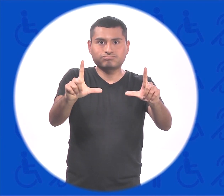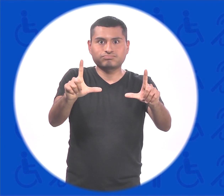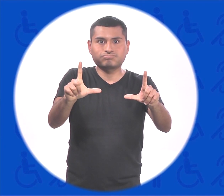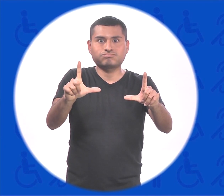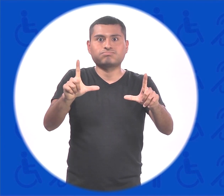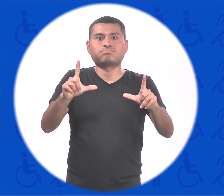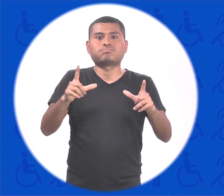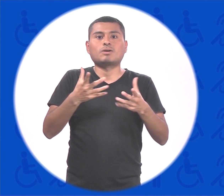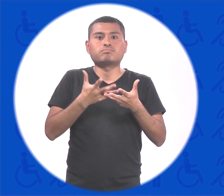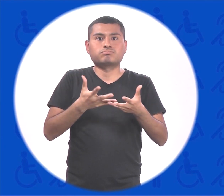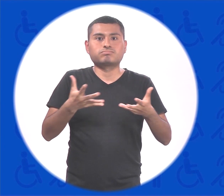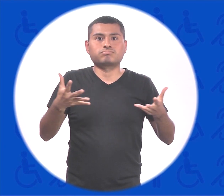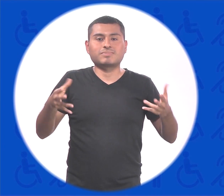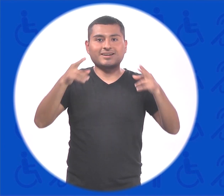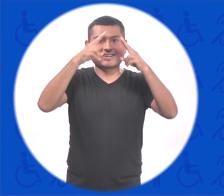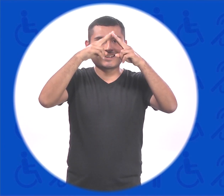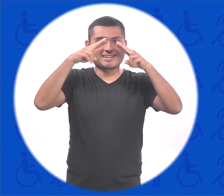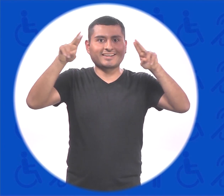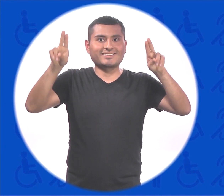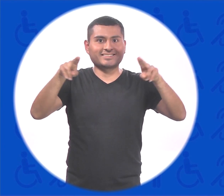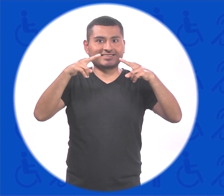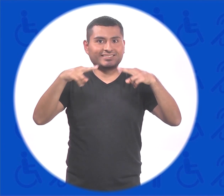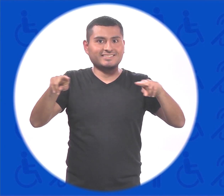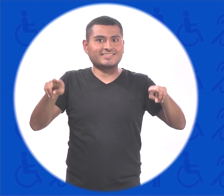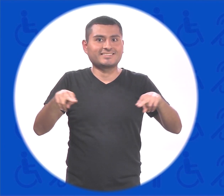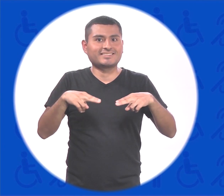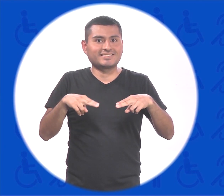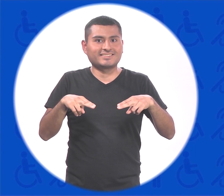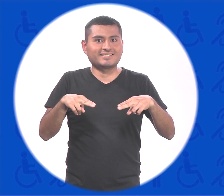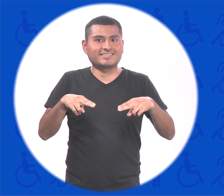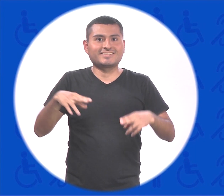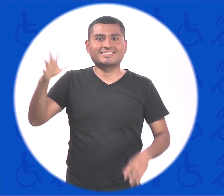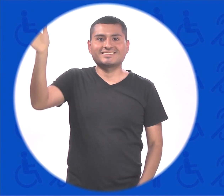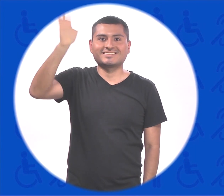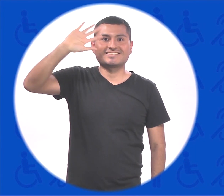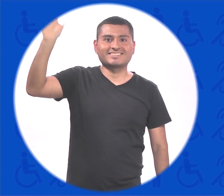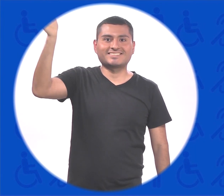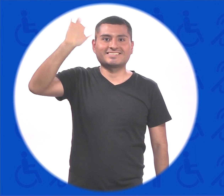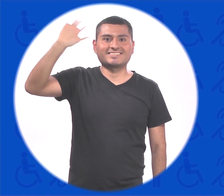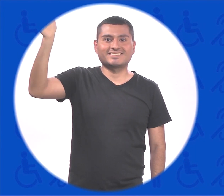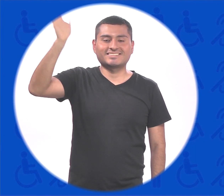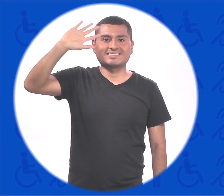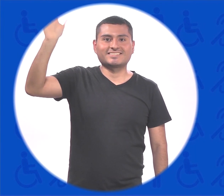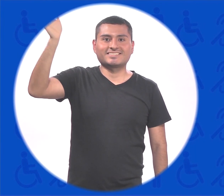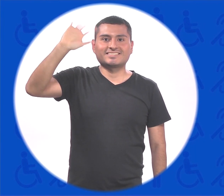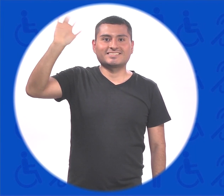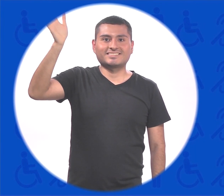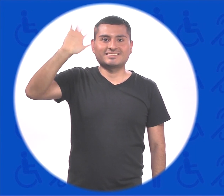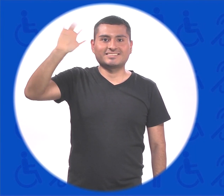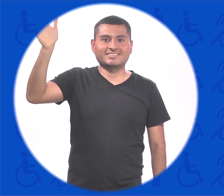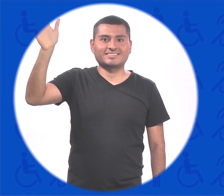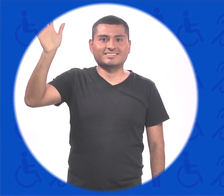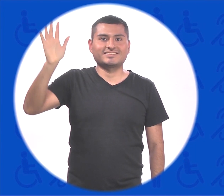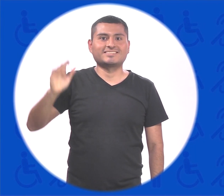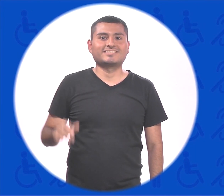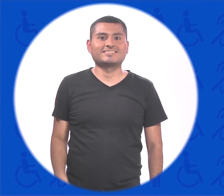semana Aprenderemos Sobre los términos navideños Hasta la próxima